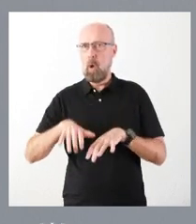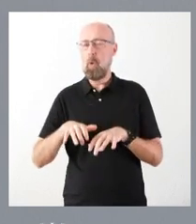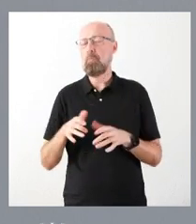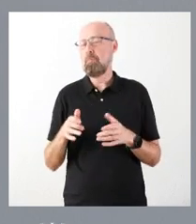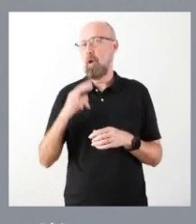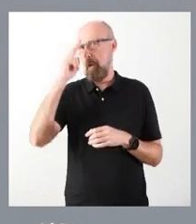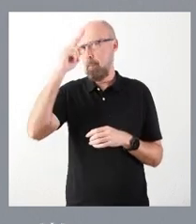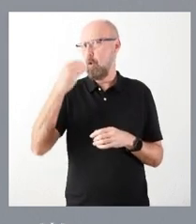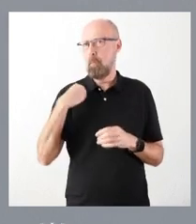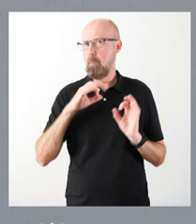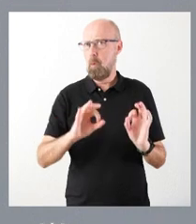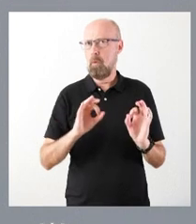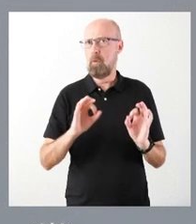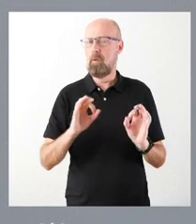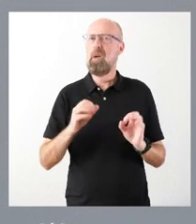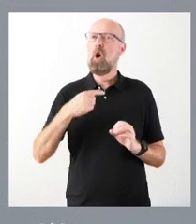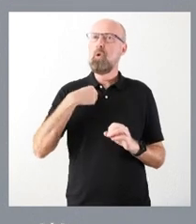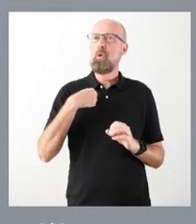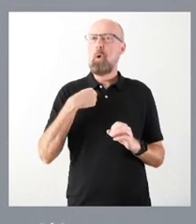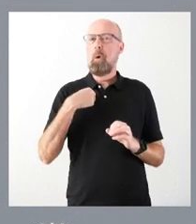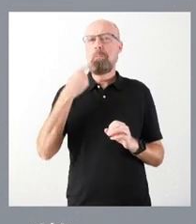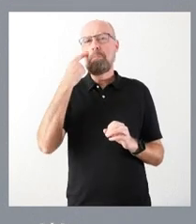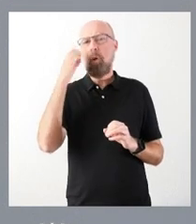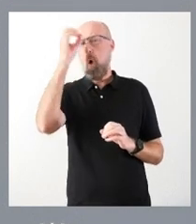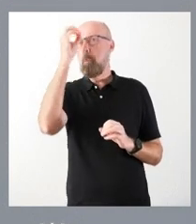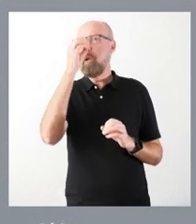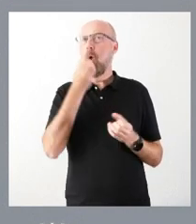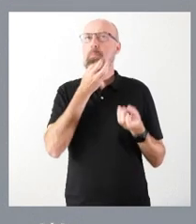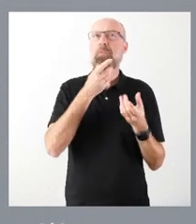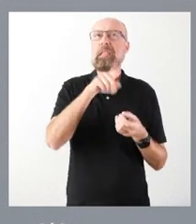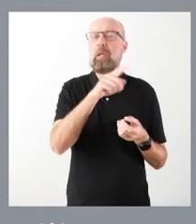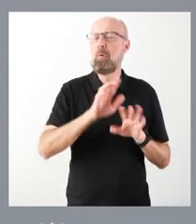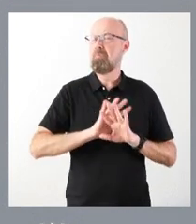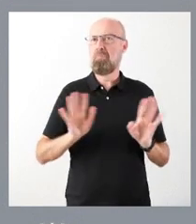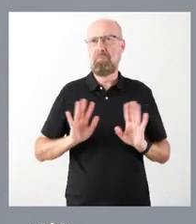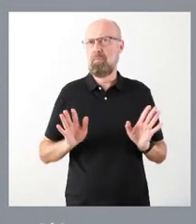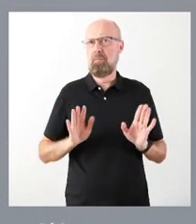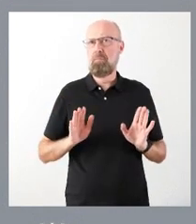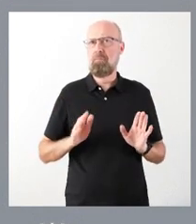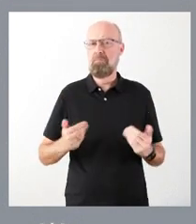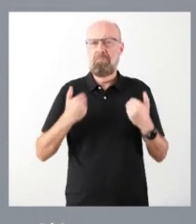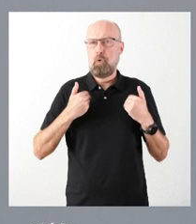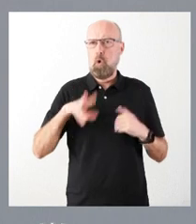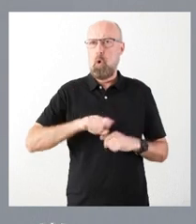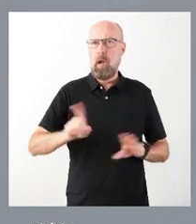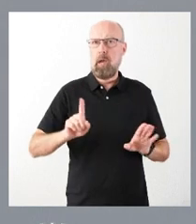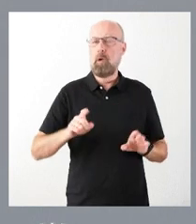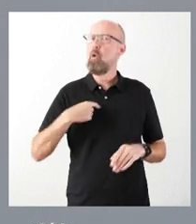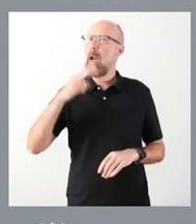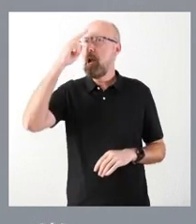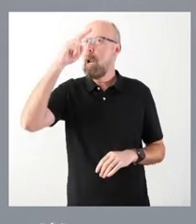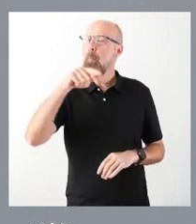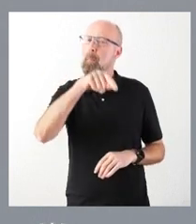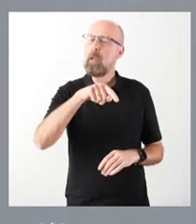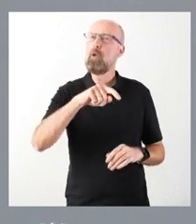A nosotros no nos corresponde valorar la decisión, ni menos en el momento en el que estamos actualmente, porque somos muy respetuosos con la Junta